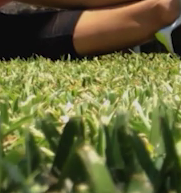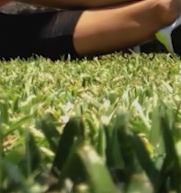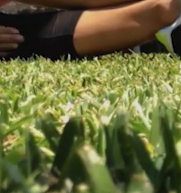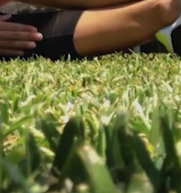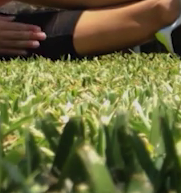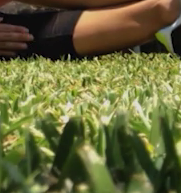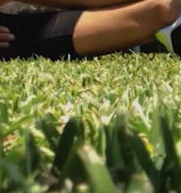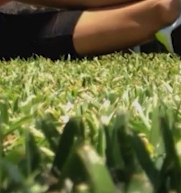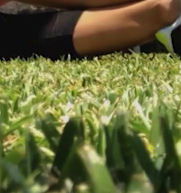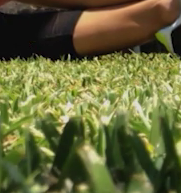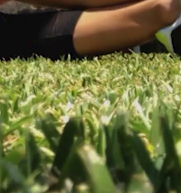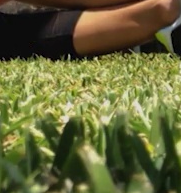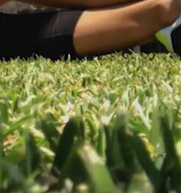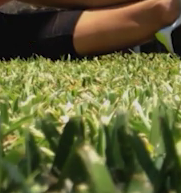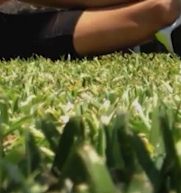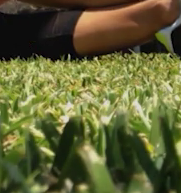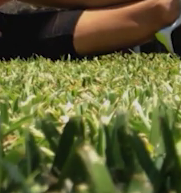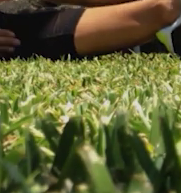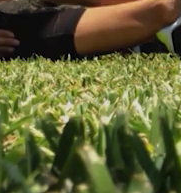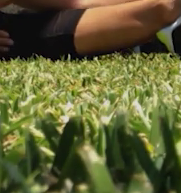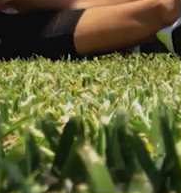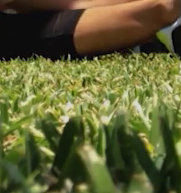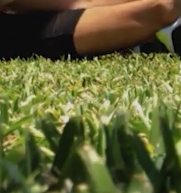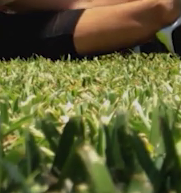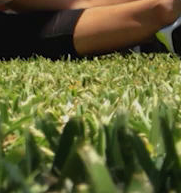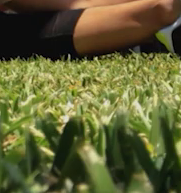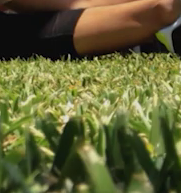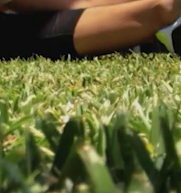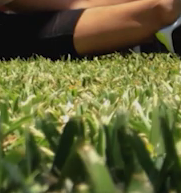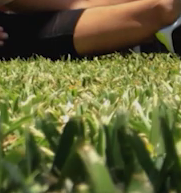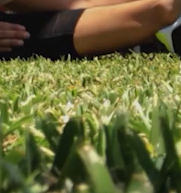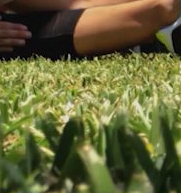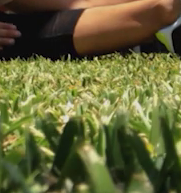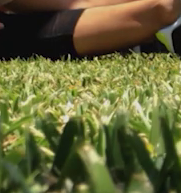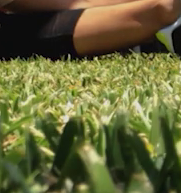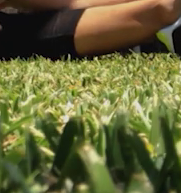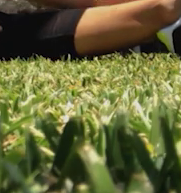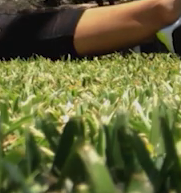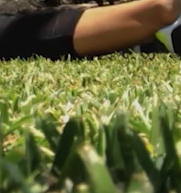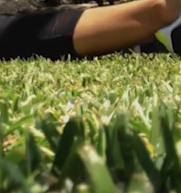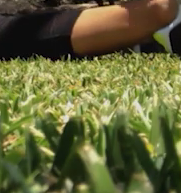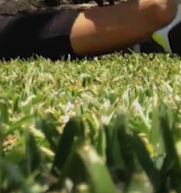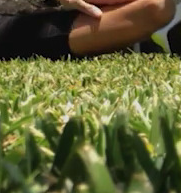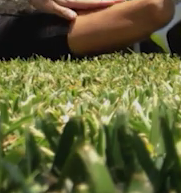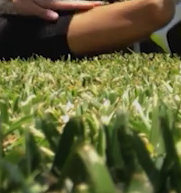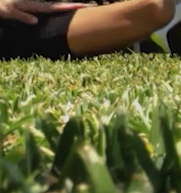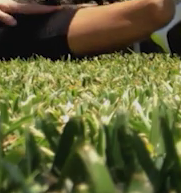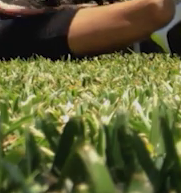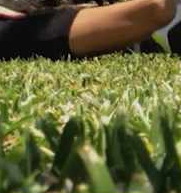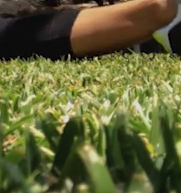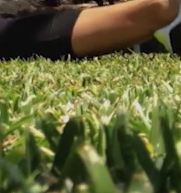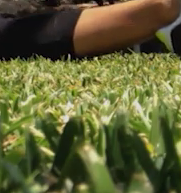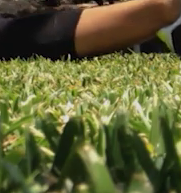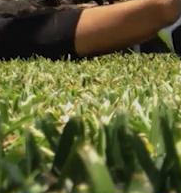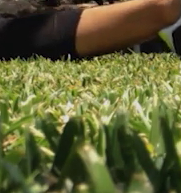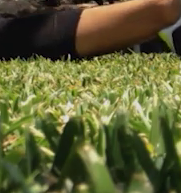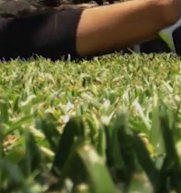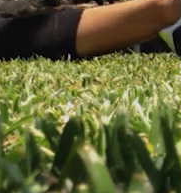duele un poquito del estiramiento, pero cuando se levanten se van a sentir súper bien. Vamos hacia el otro lado.